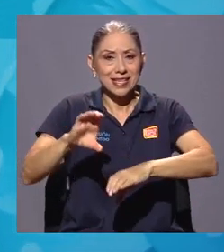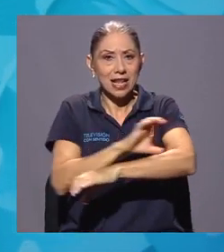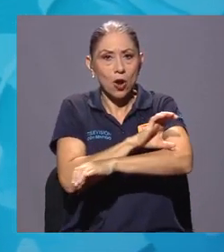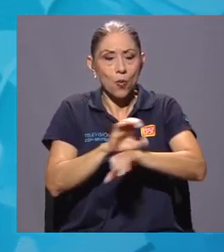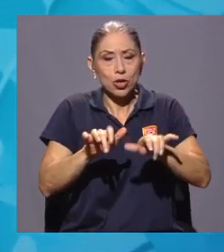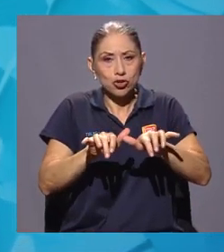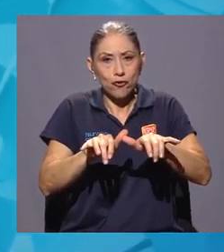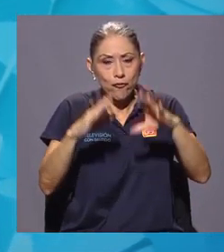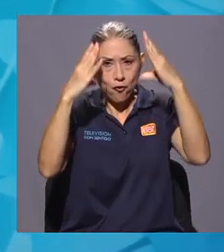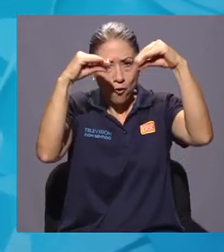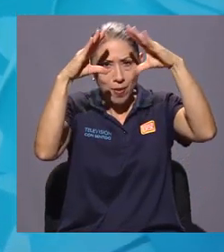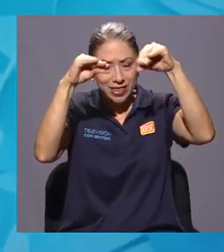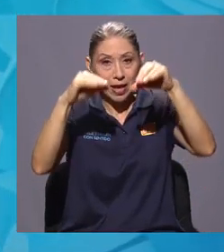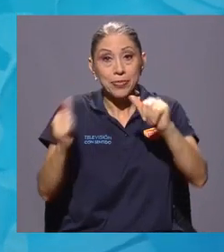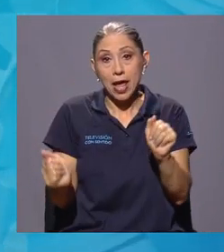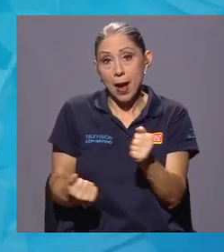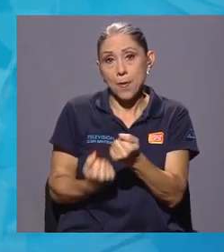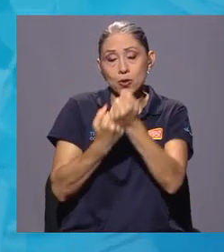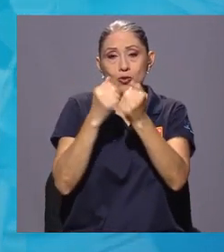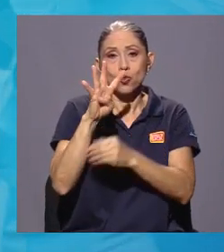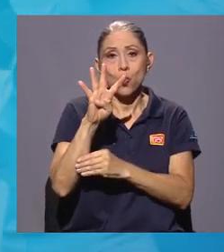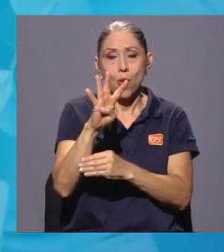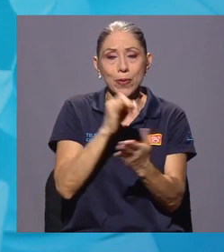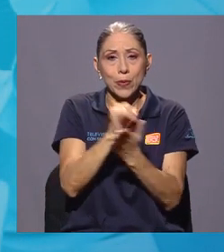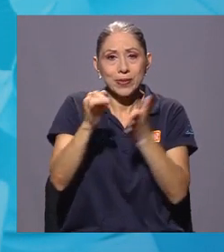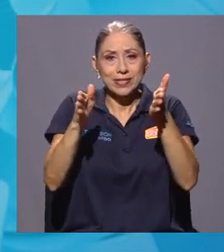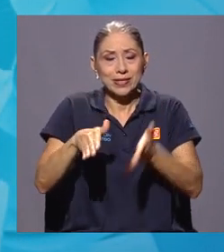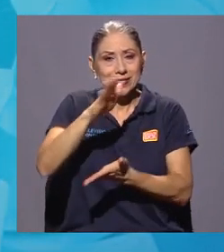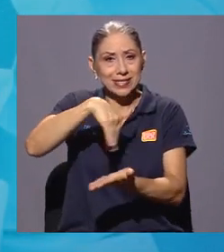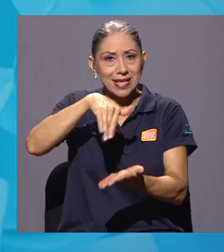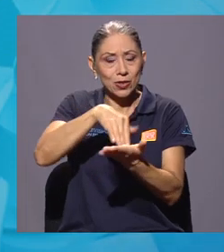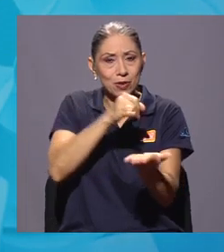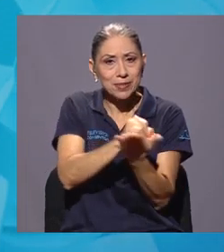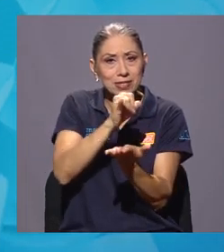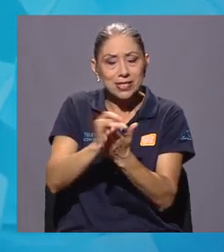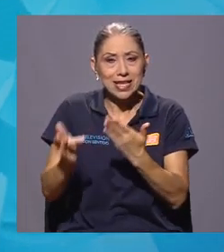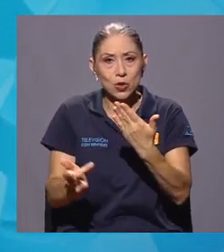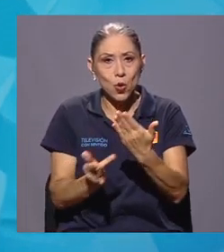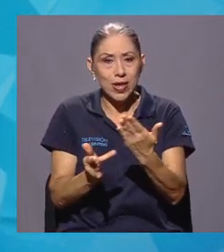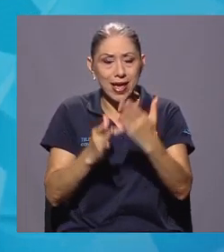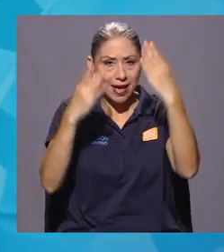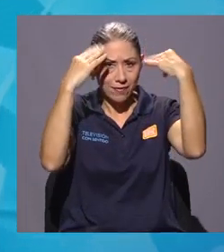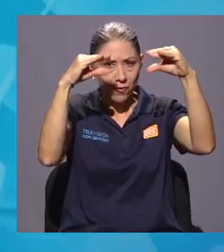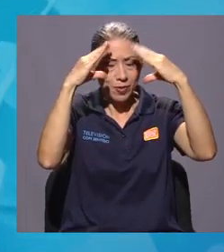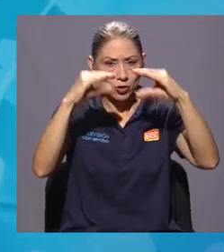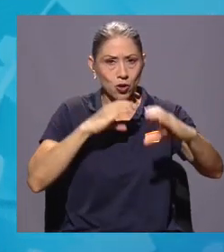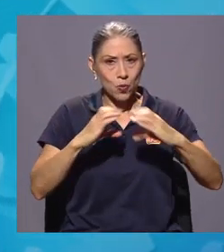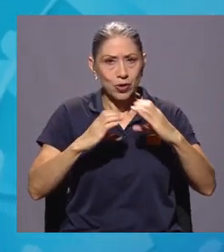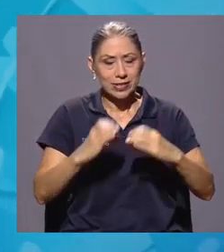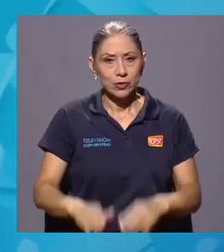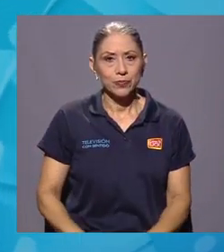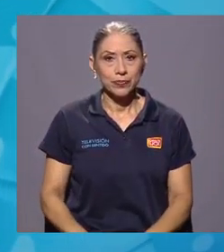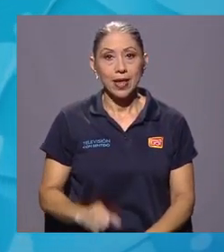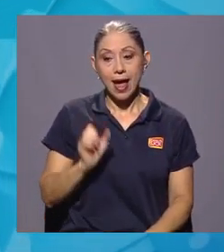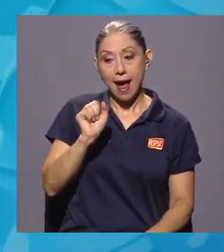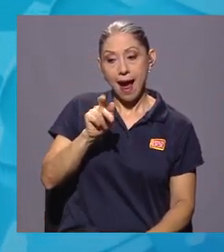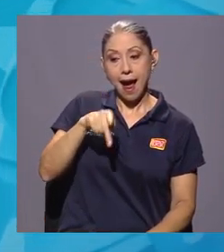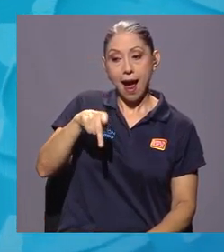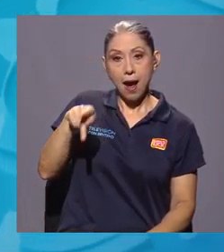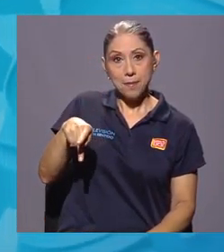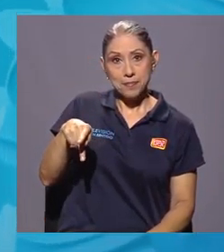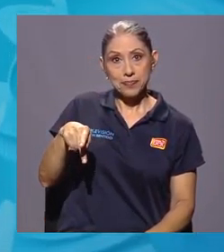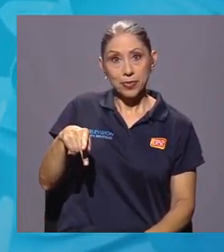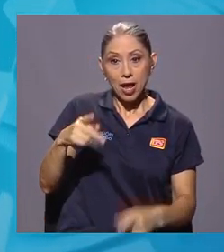Informática, apoyados por cuatro investigadores del Centro de Investigaciones en Tecnologías de la Información y Comunicación. La aplicación le